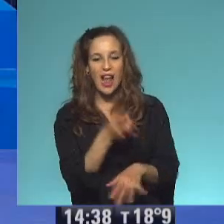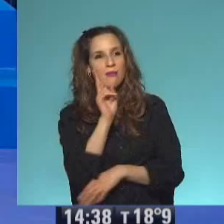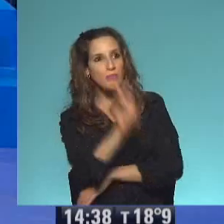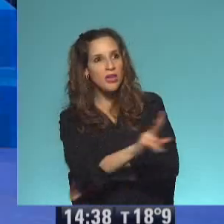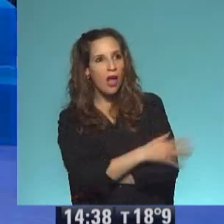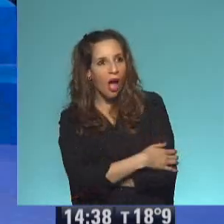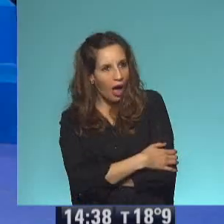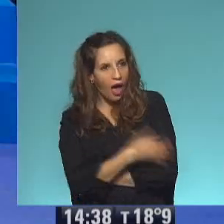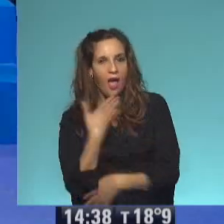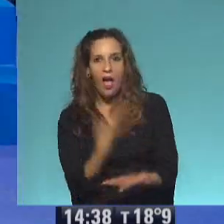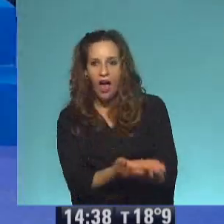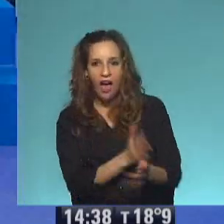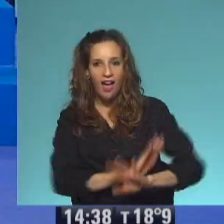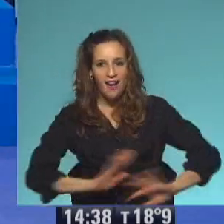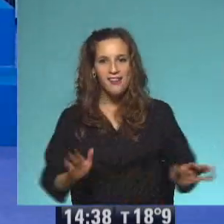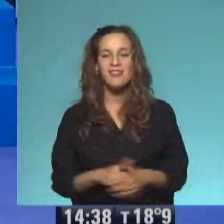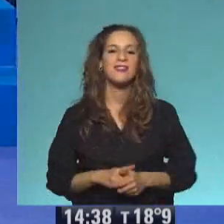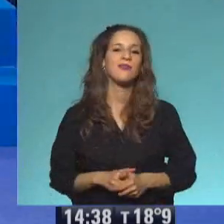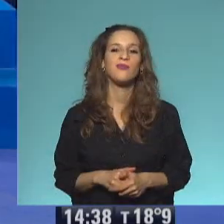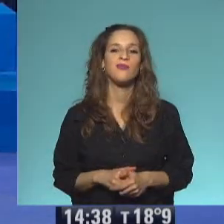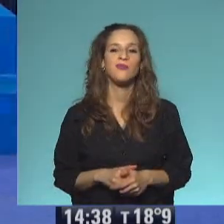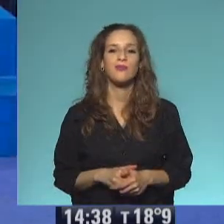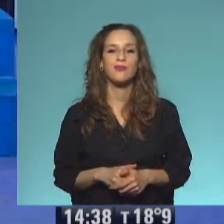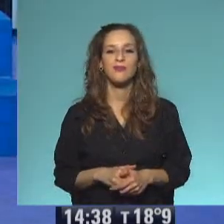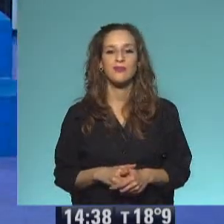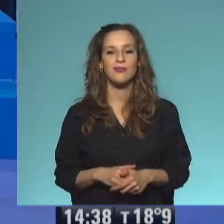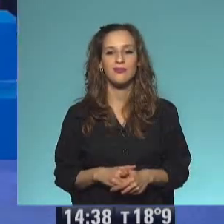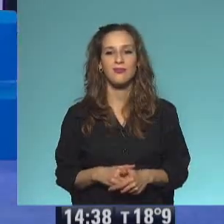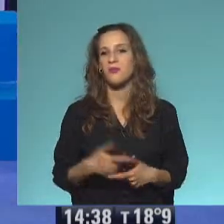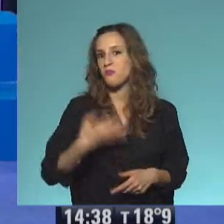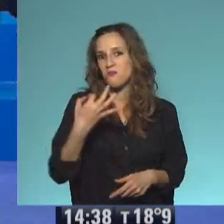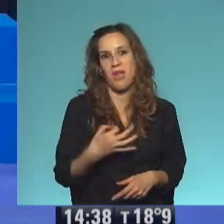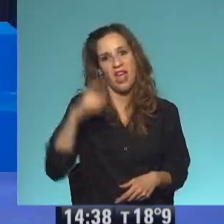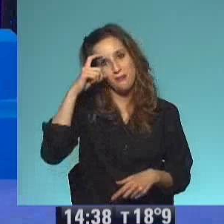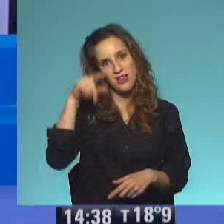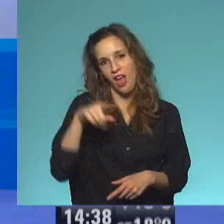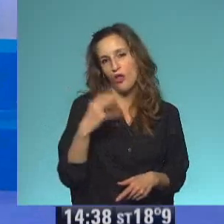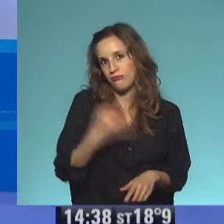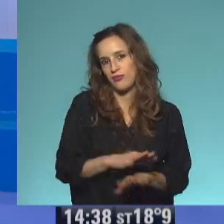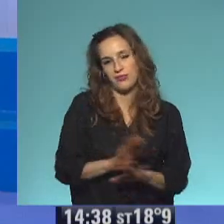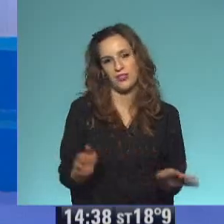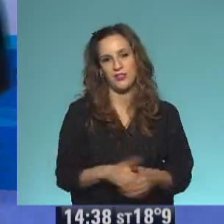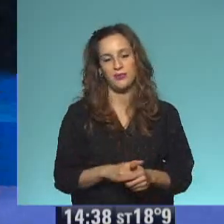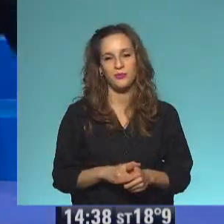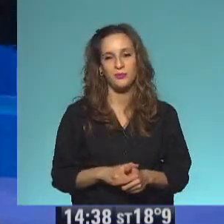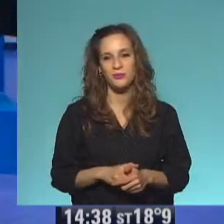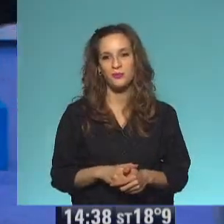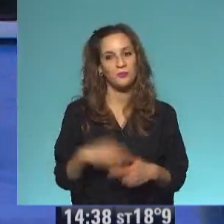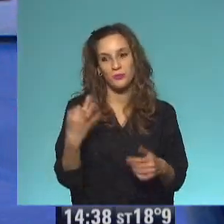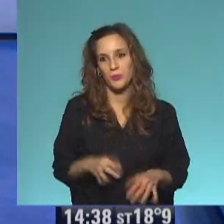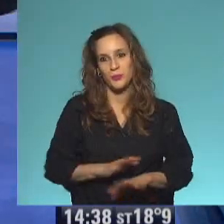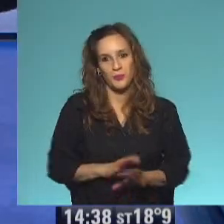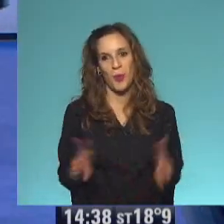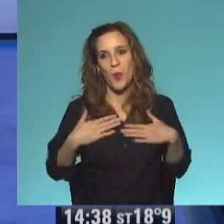movimientos de Emiliano. Y vuela, y también vuela. Bueno, eso no lo sé. Bajá el panqueque ya que vas a volar. Sí, claro.